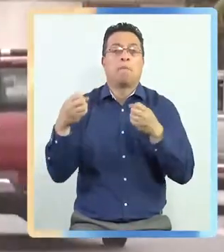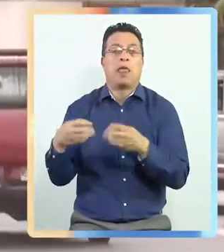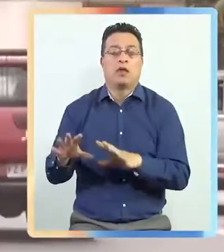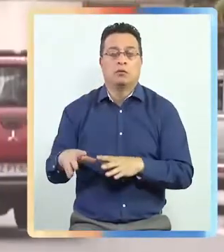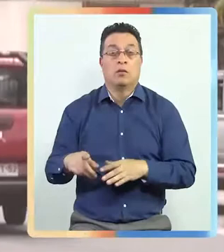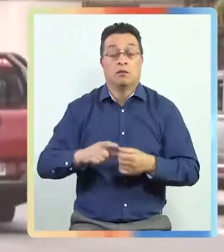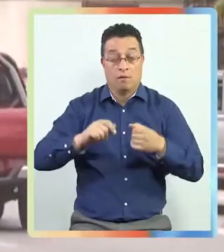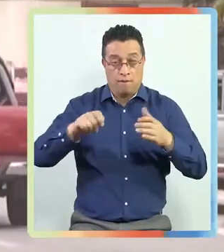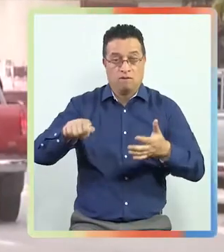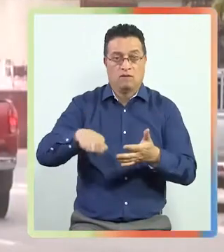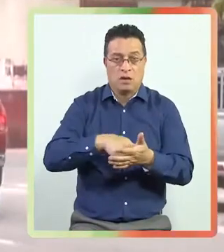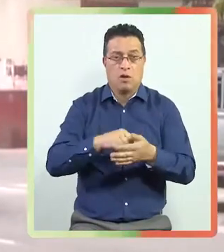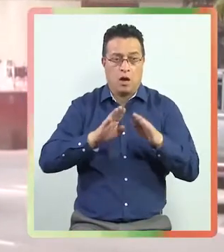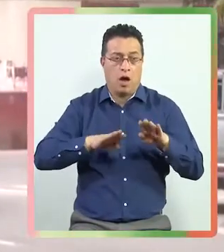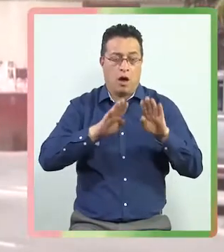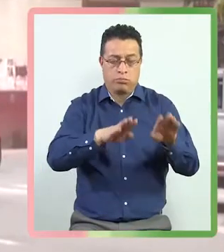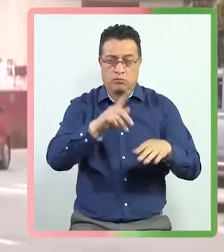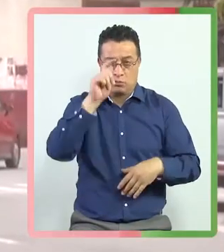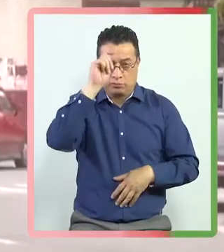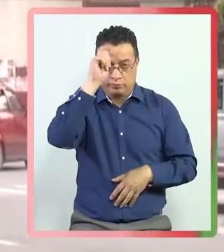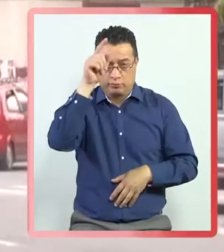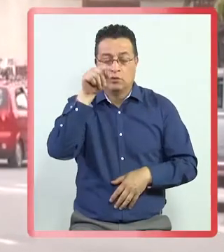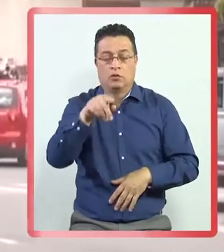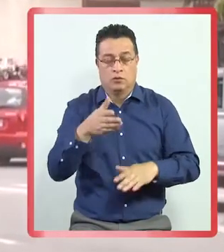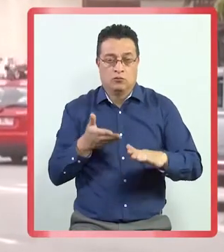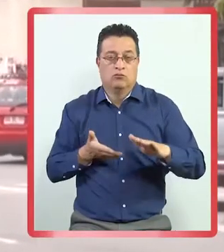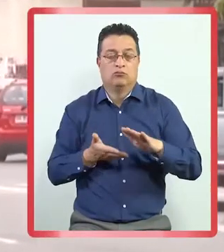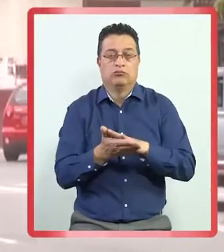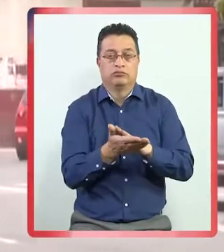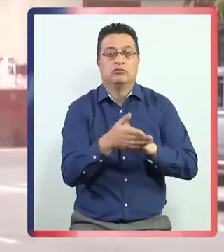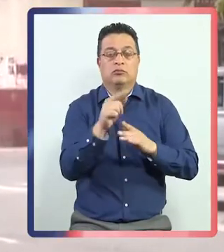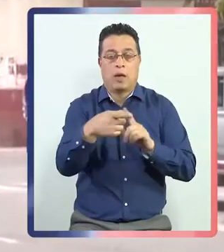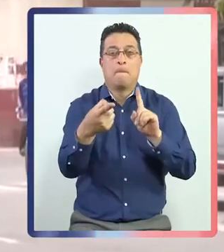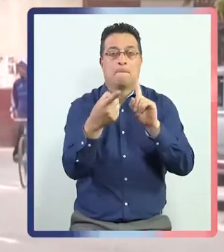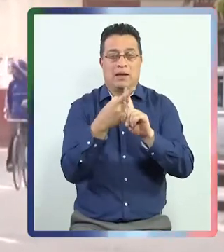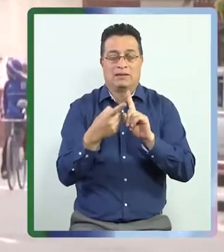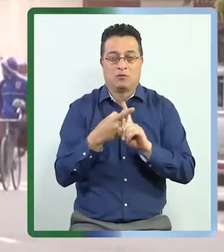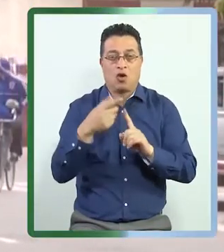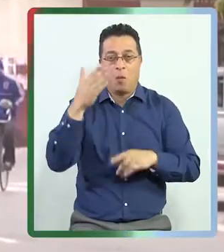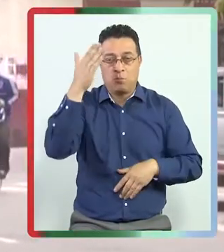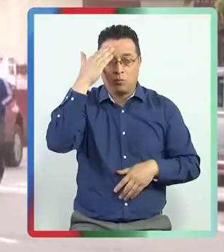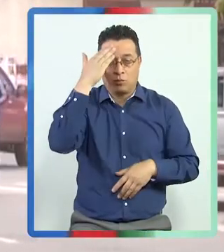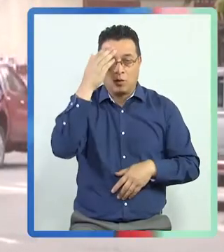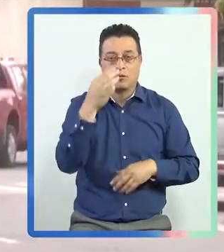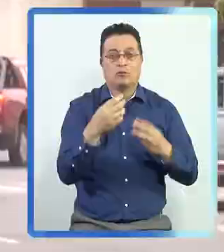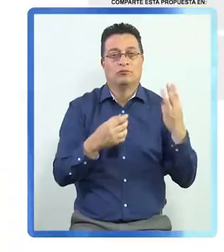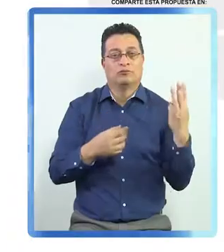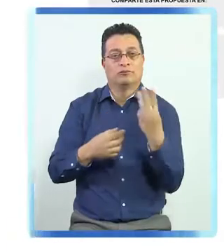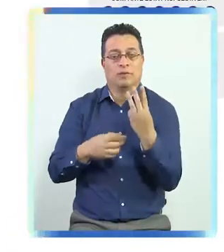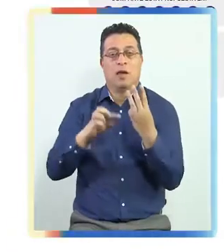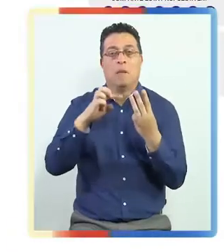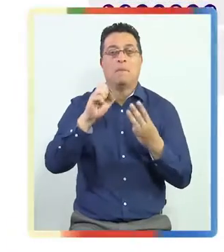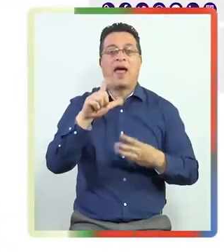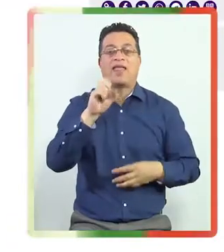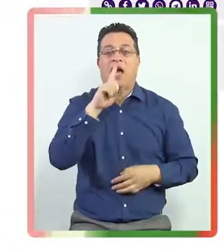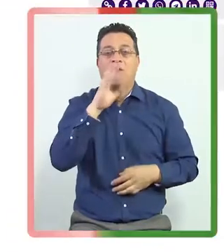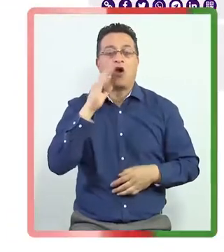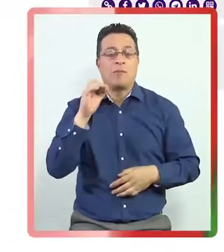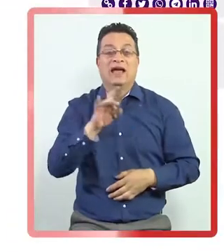perdió. Para firmar y así apoyar esta idea, se debe ingresar a la Plataforma Digital de Participación Popular en la página web plataforma